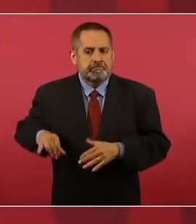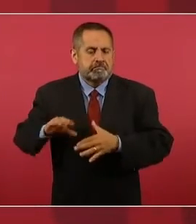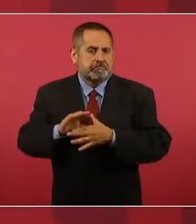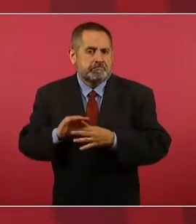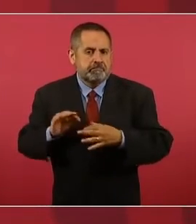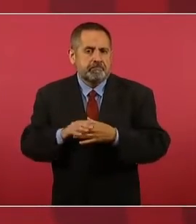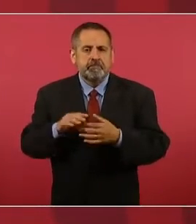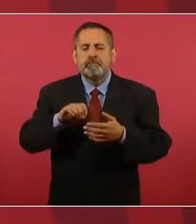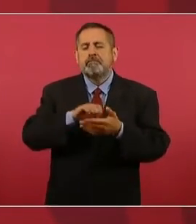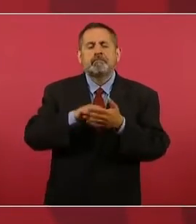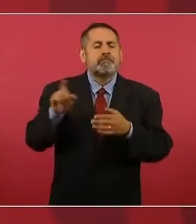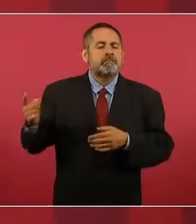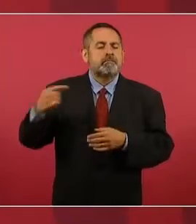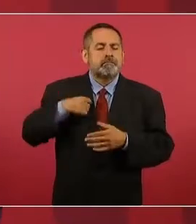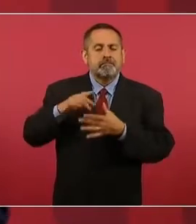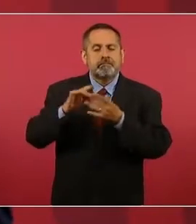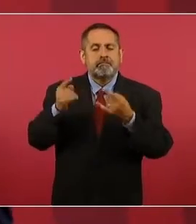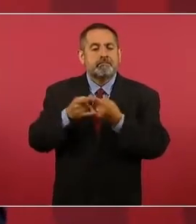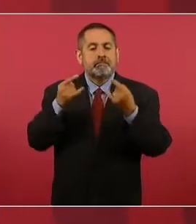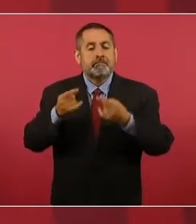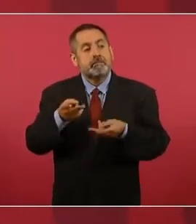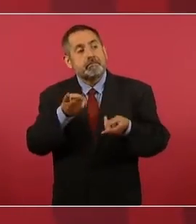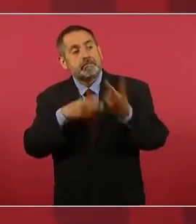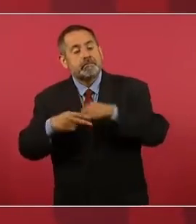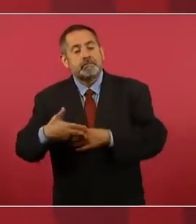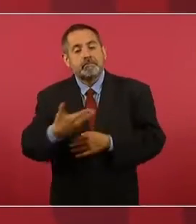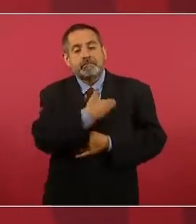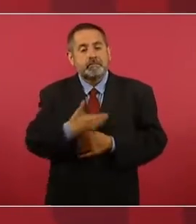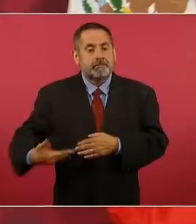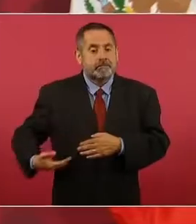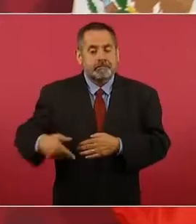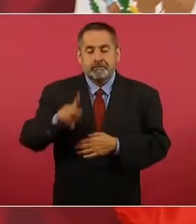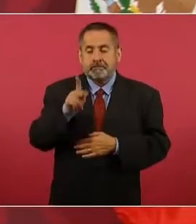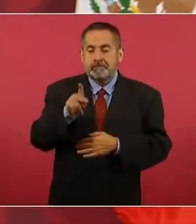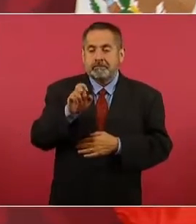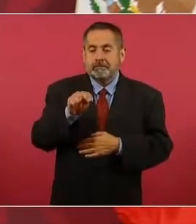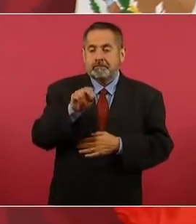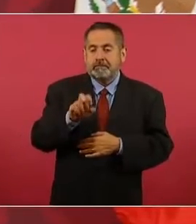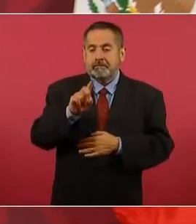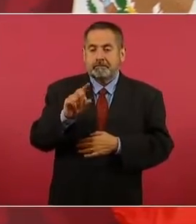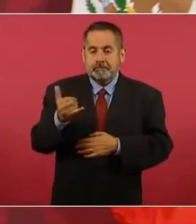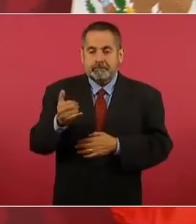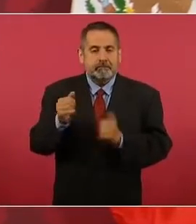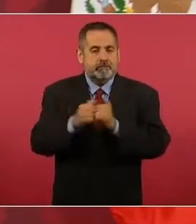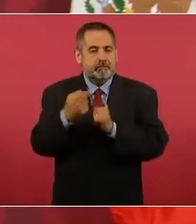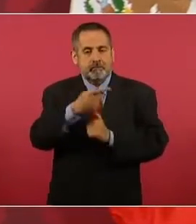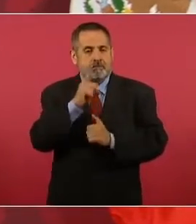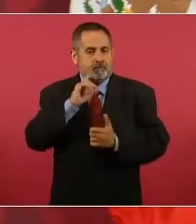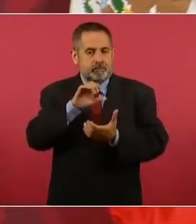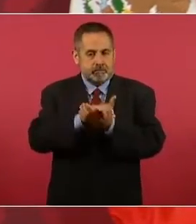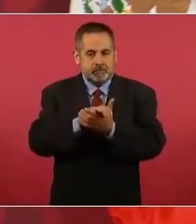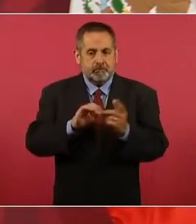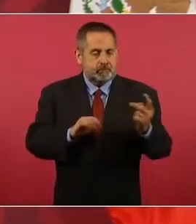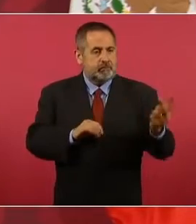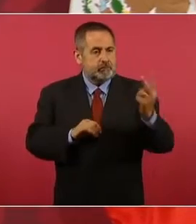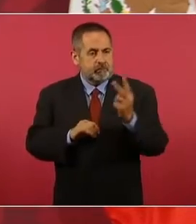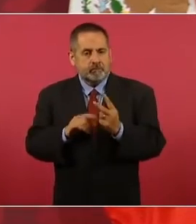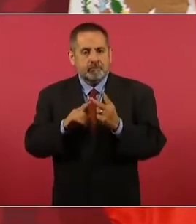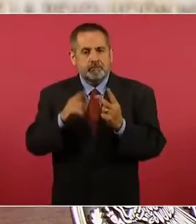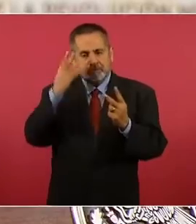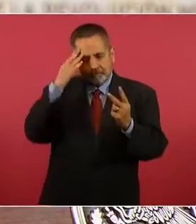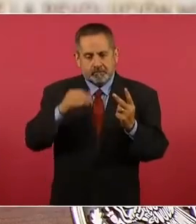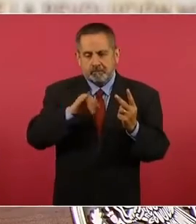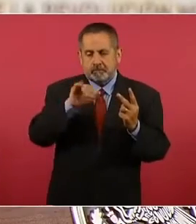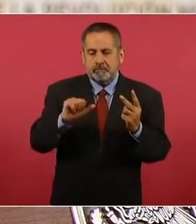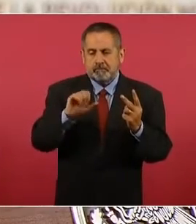Nos platicaba que cuando vino el presidente Kennedy con su esposa, la señora Jacqueline,